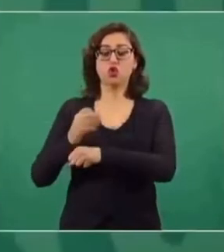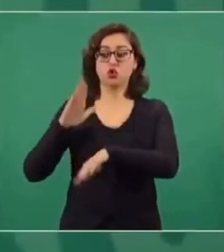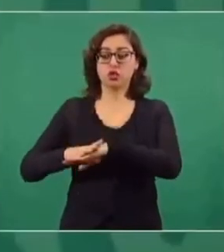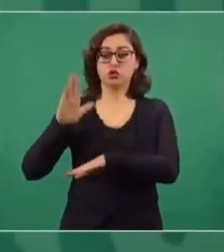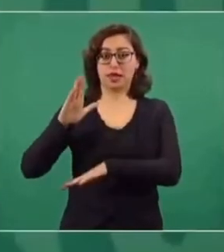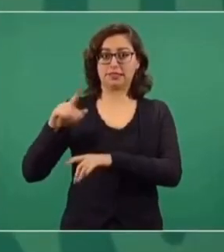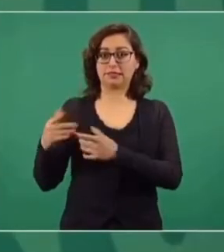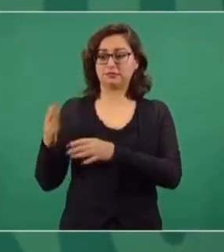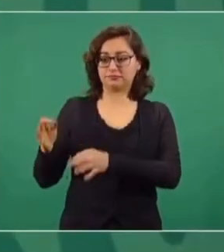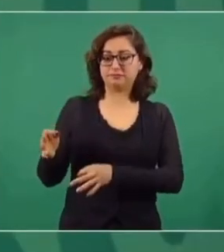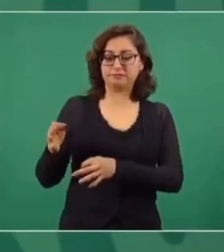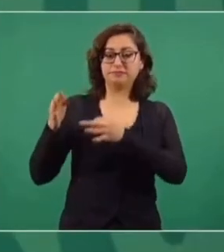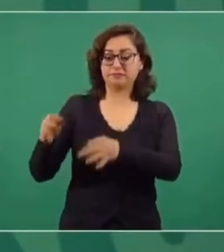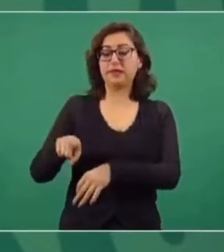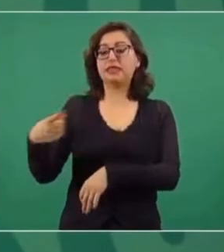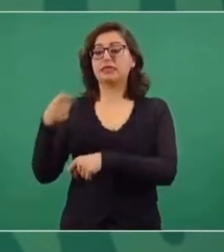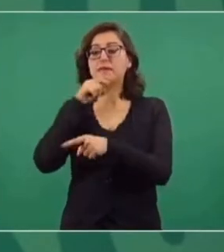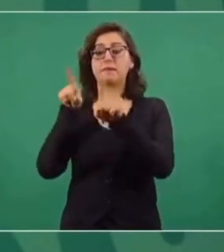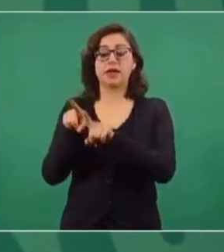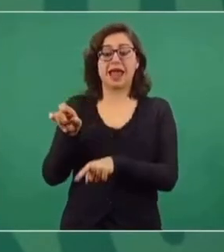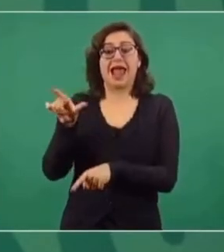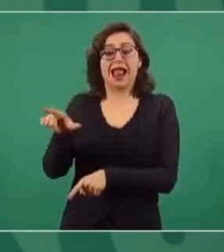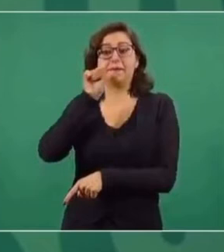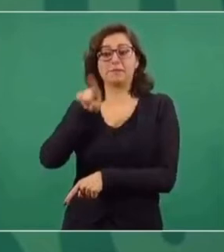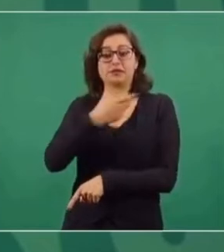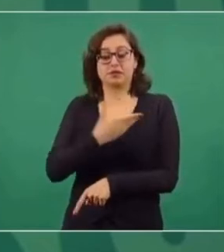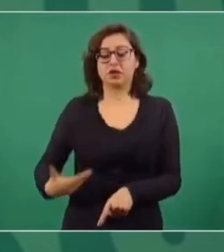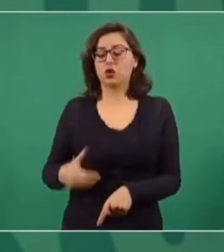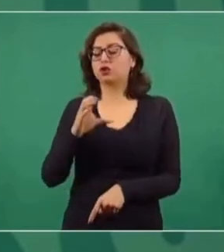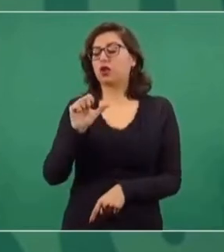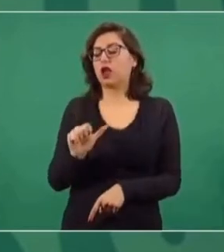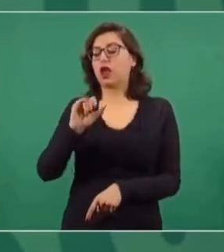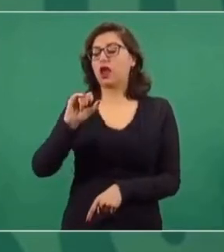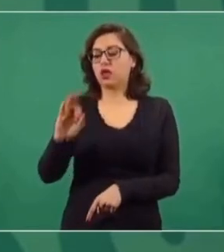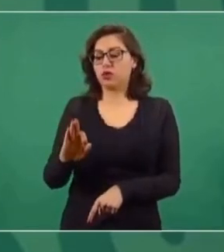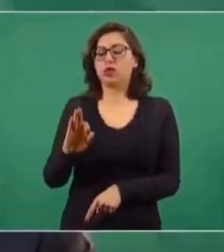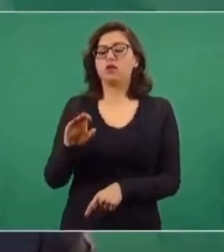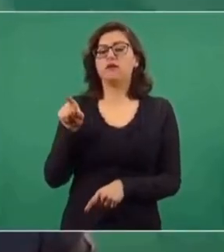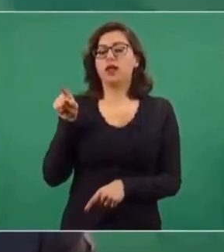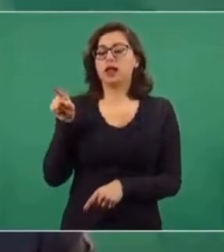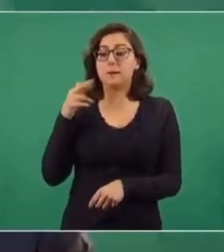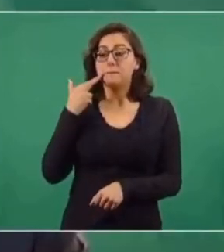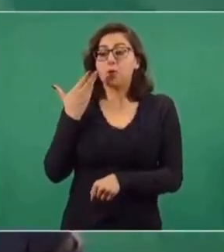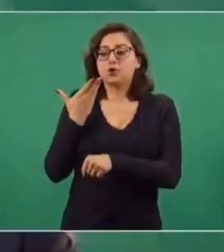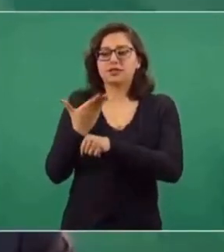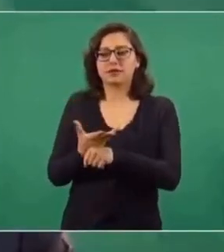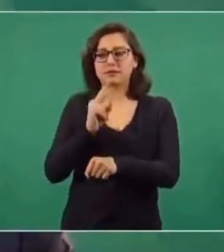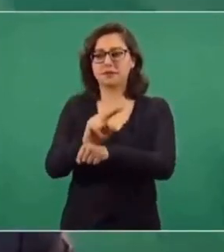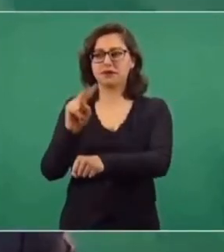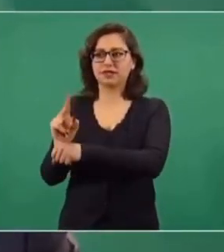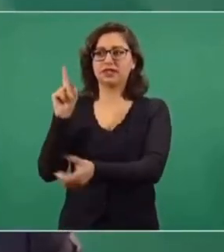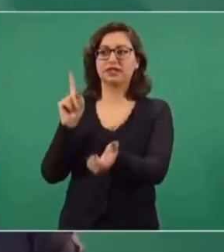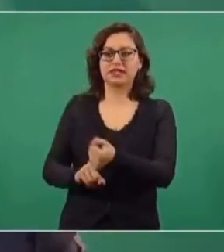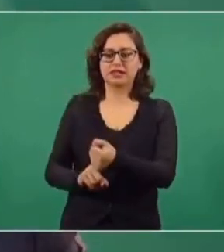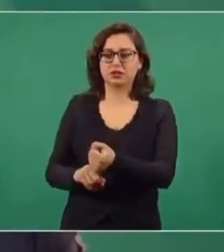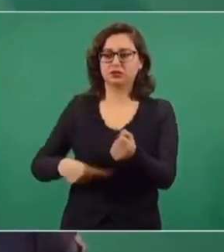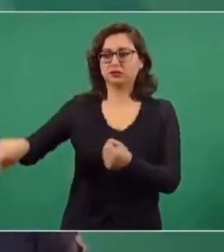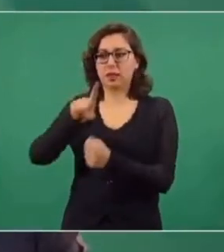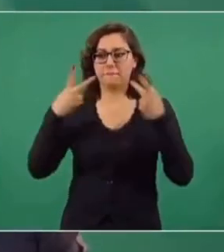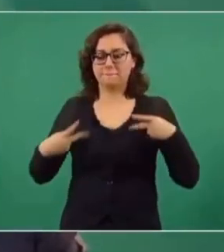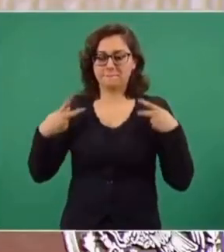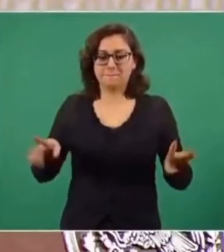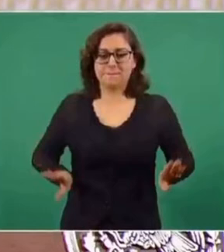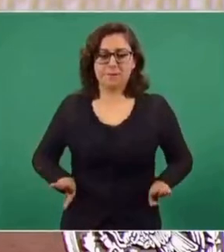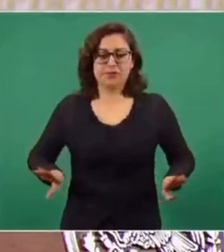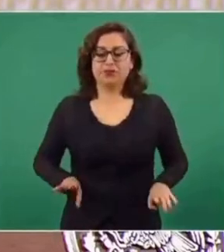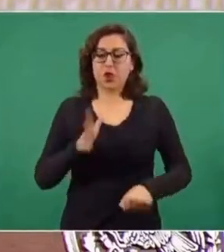vez es presidente del Consejo de la Judicatura, que es el órgano responsable de garantizar la honestidad